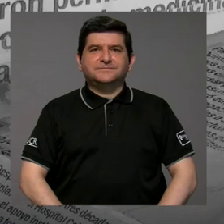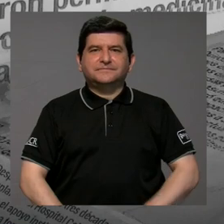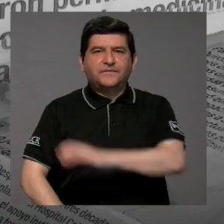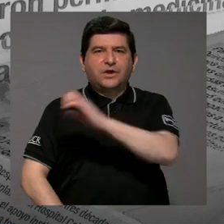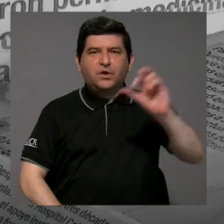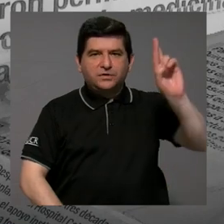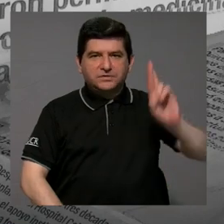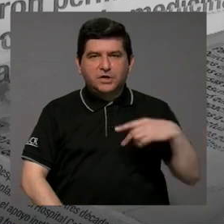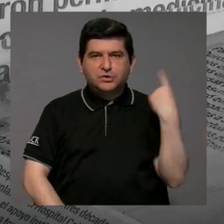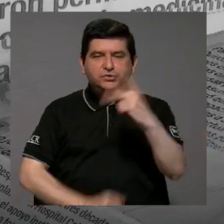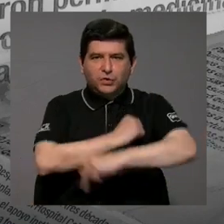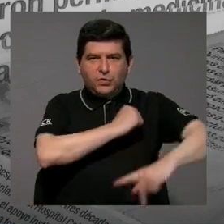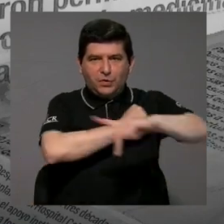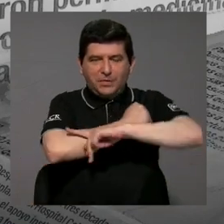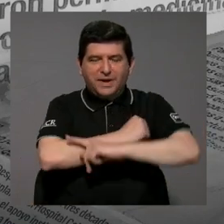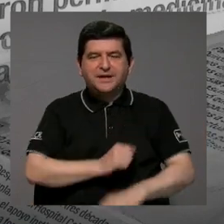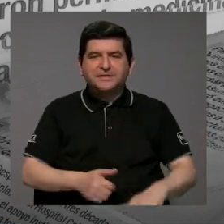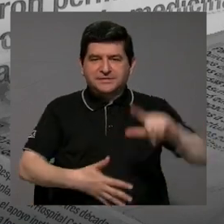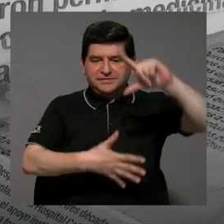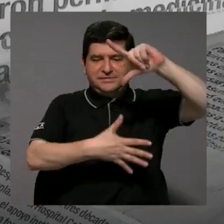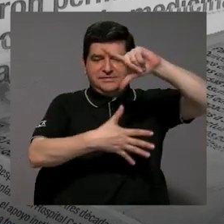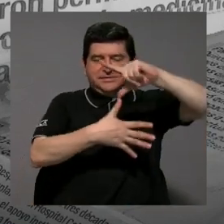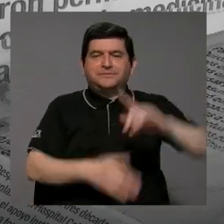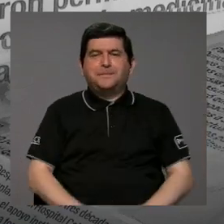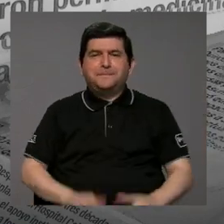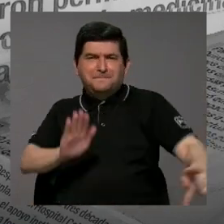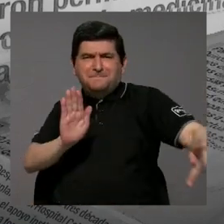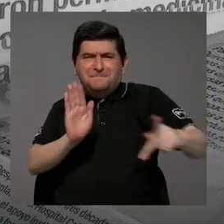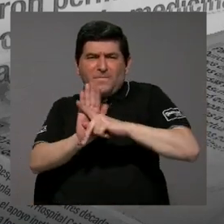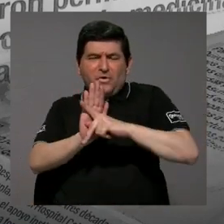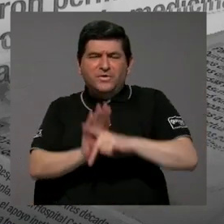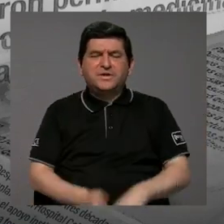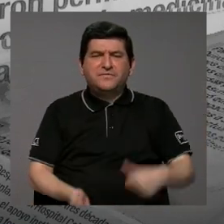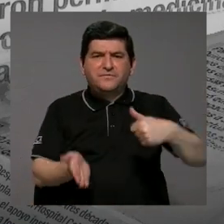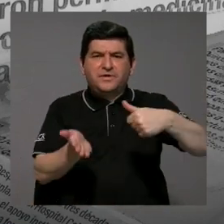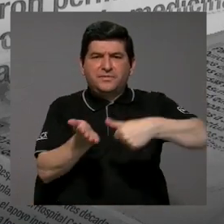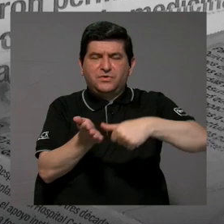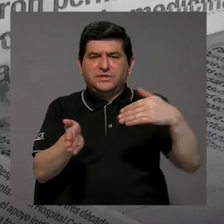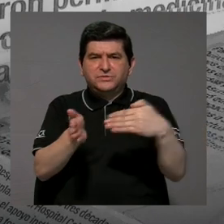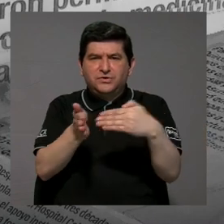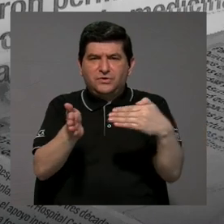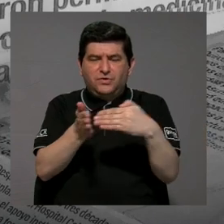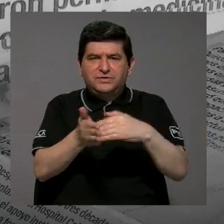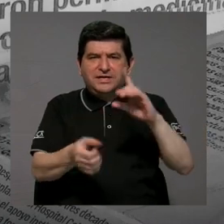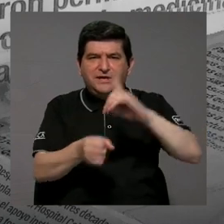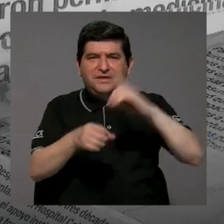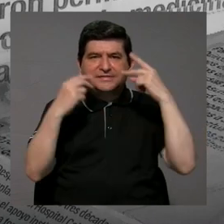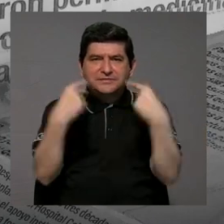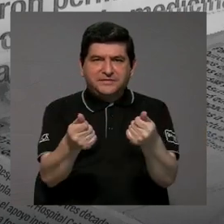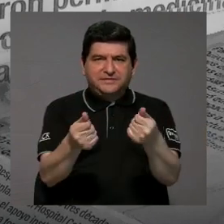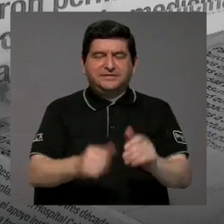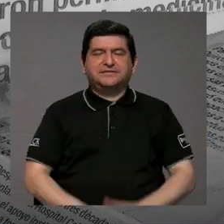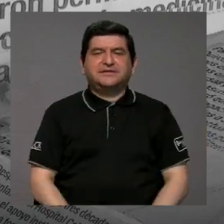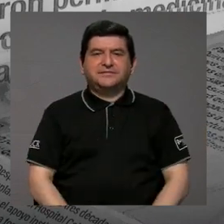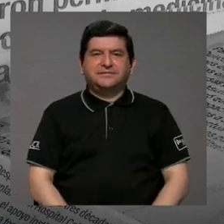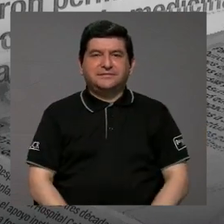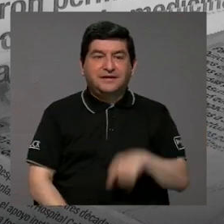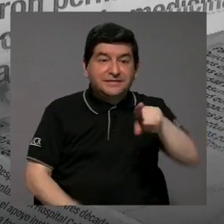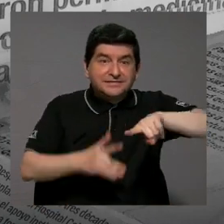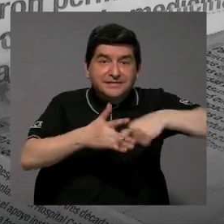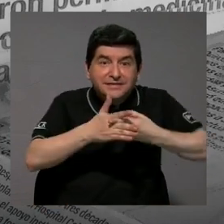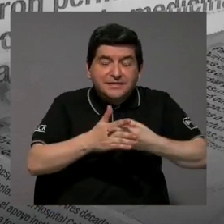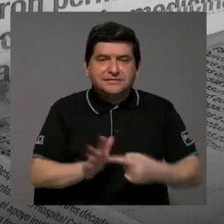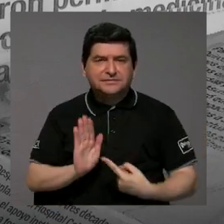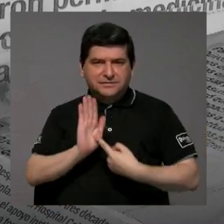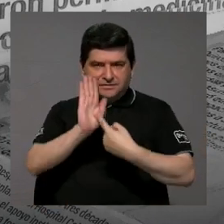Costa Rica es el único país de Latinoamérica que prohíbe la reelección legislativa inmediata. Así